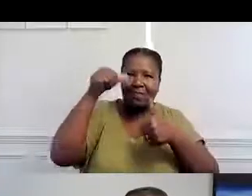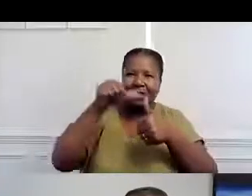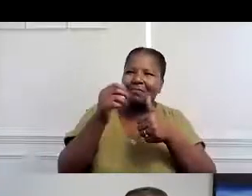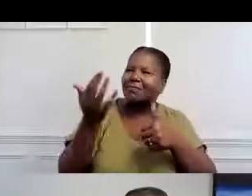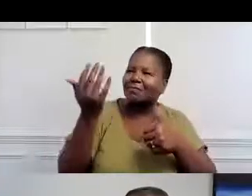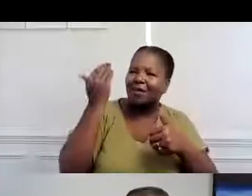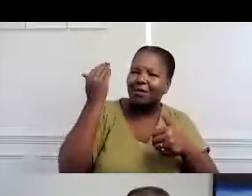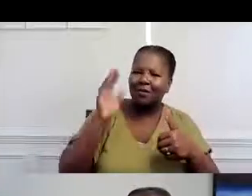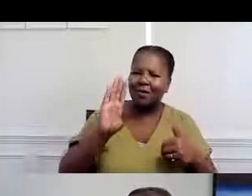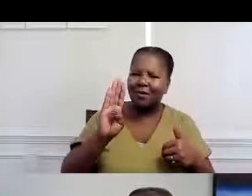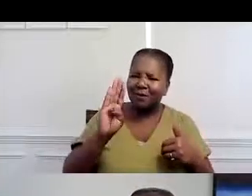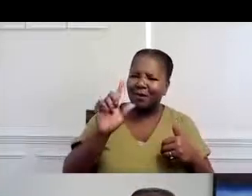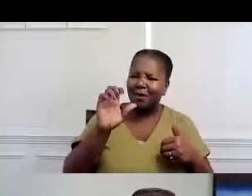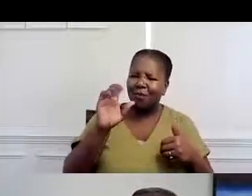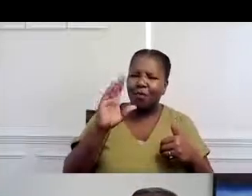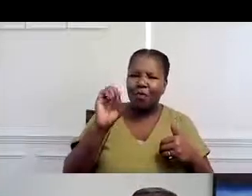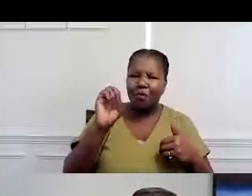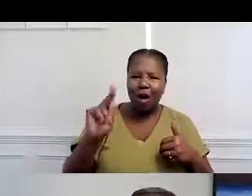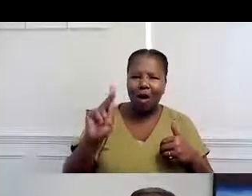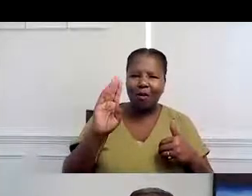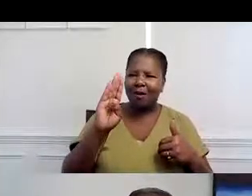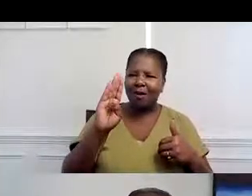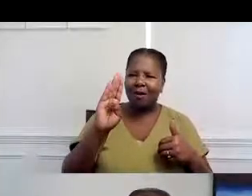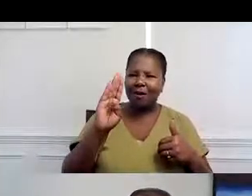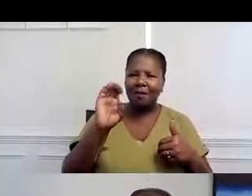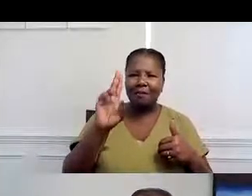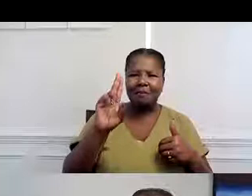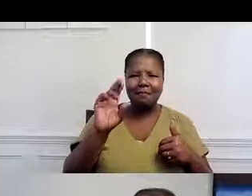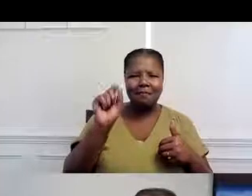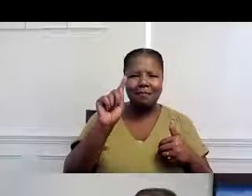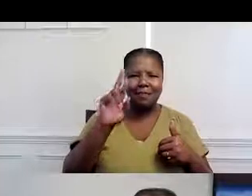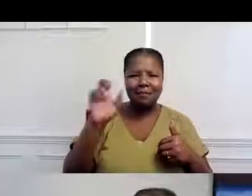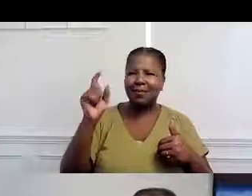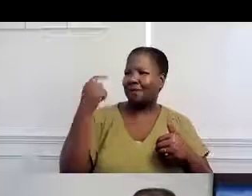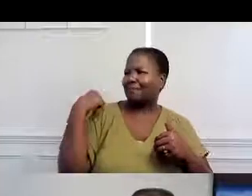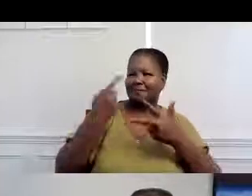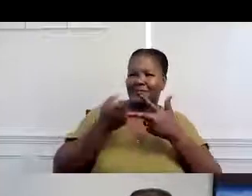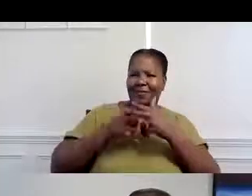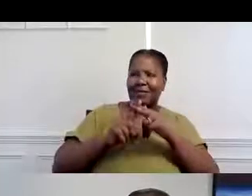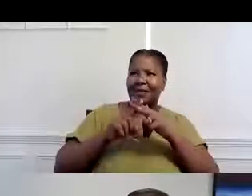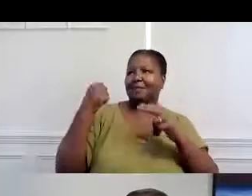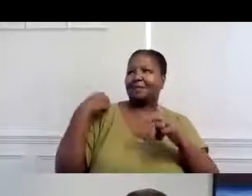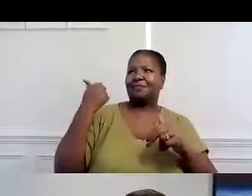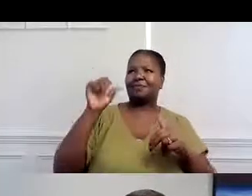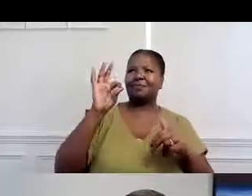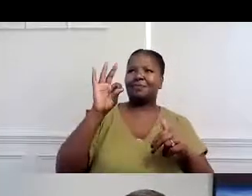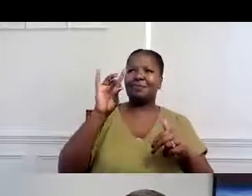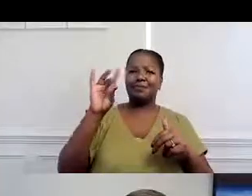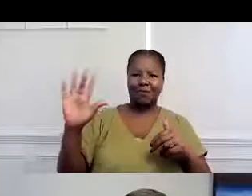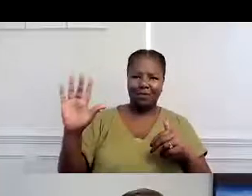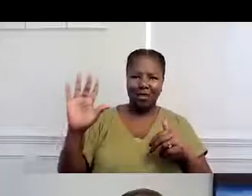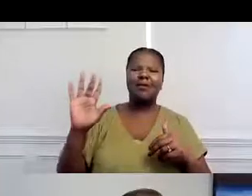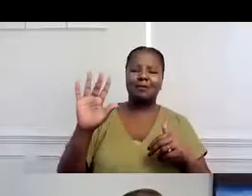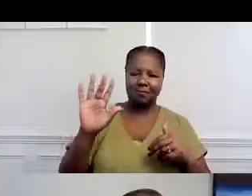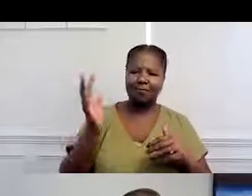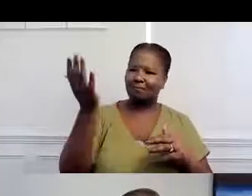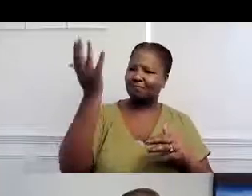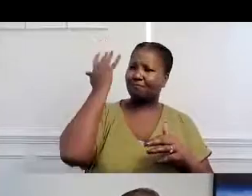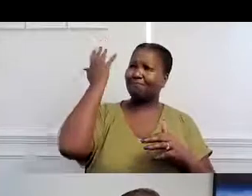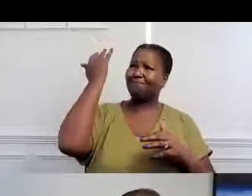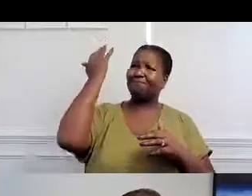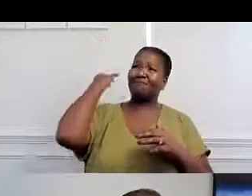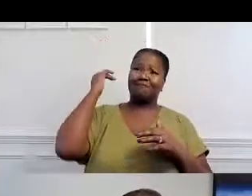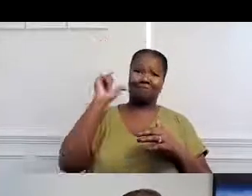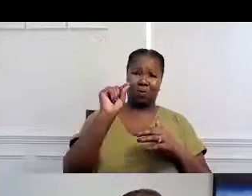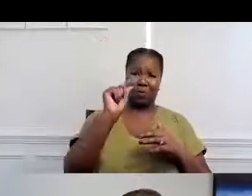tal vez sean un poco muy jóvenes, Blockbuster abrió en 1995. Y en dos décadas, ellos hicieron